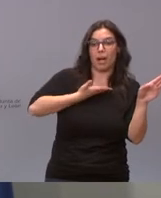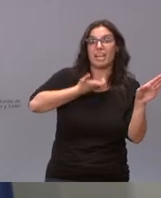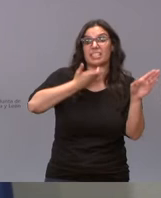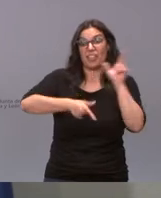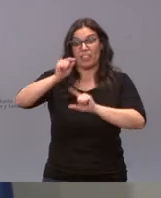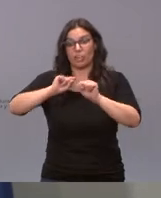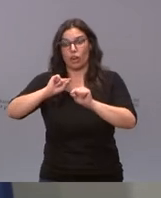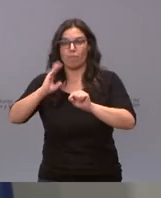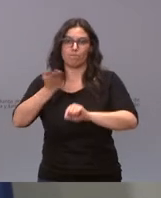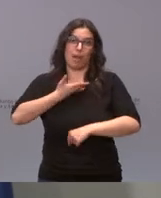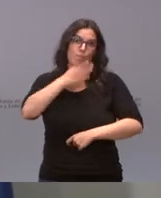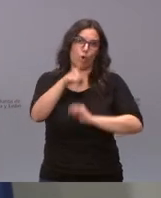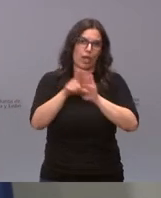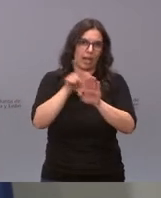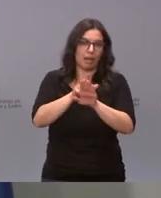son ilegales palo también